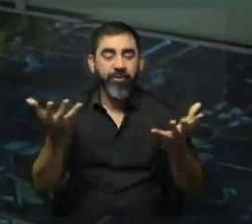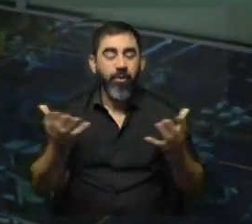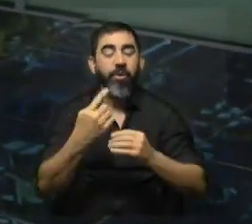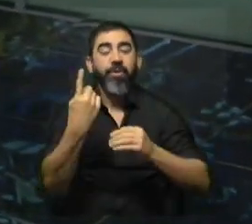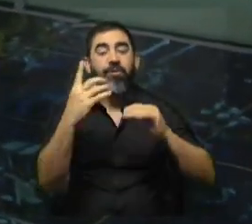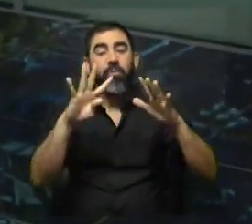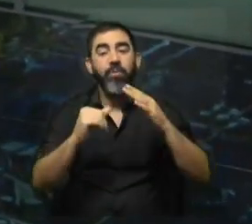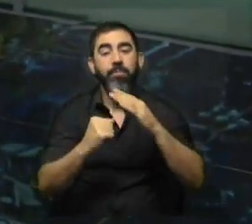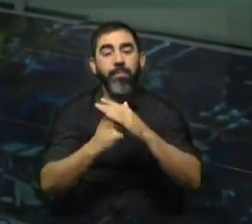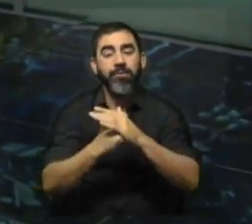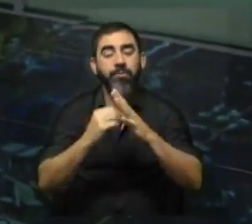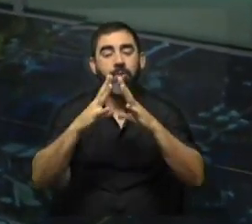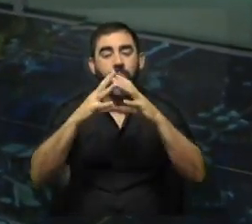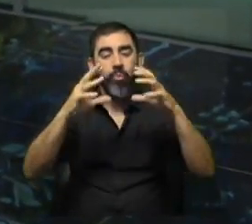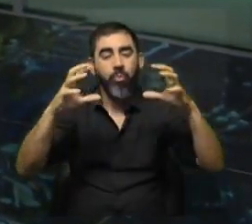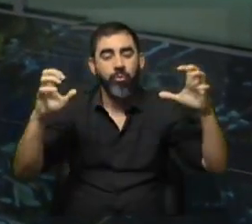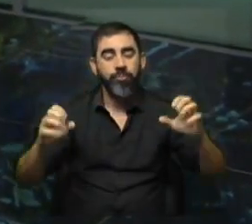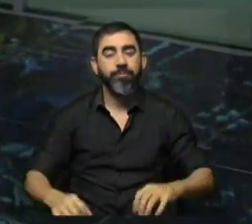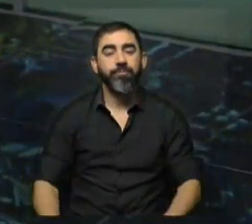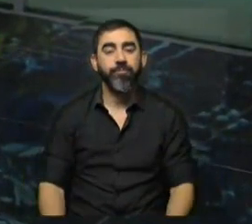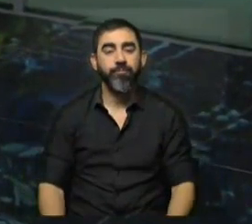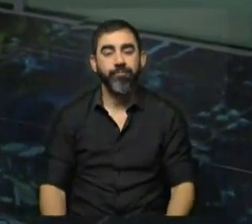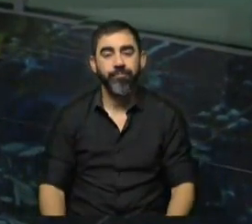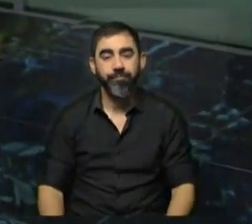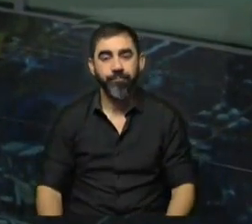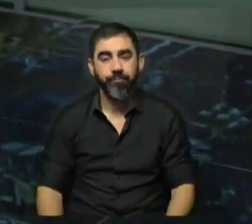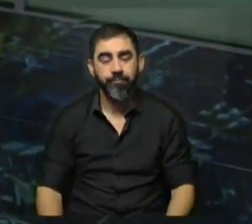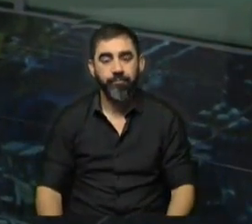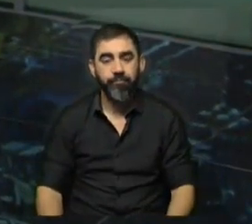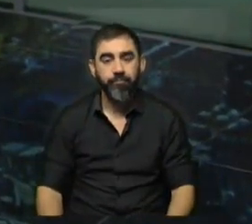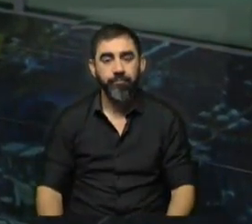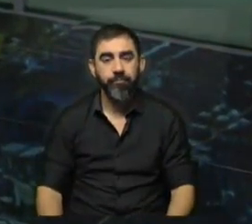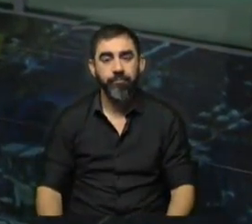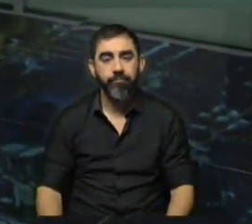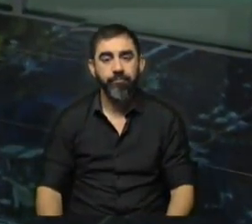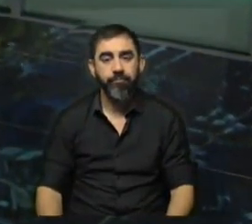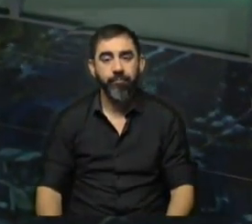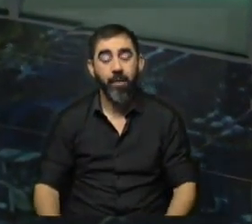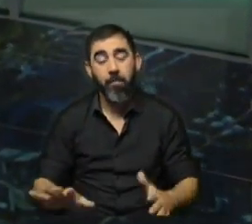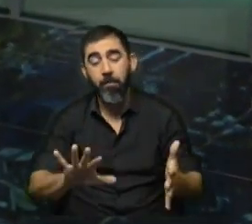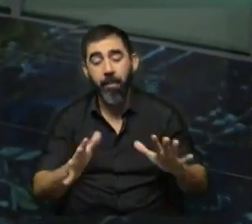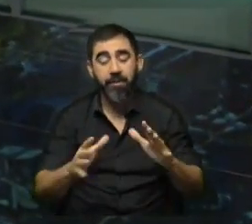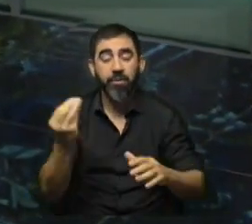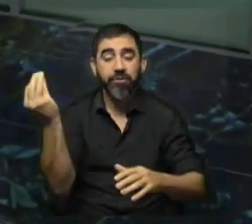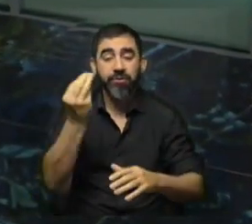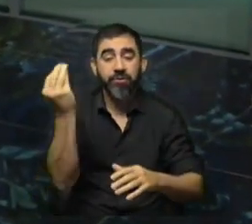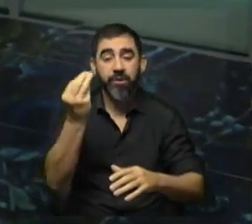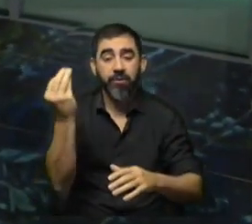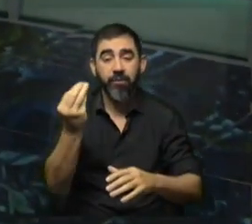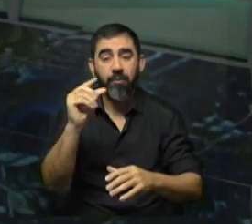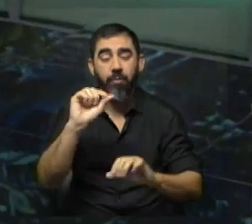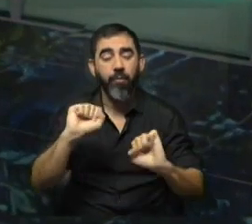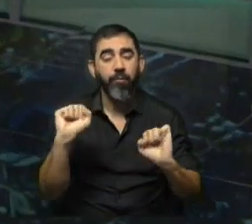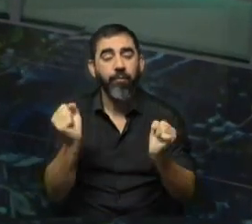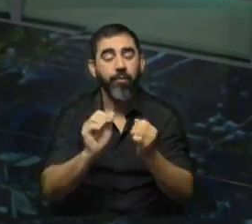19 la máxima, con cielo nuboso y algo nuboso para lo que será esta jornada de 30 de septiembre. Y similar va a estar el sábado, aunque con un poquito más